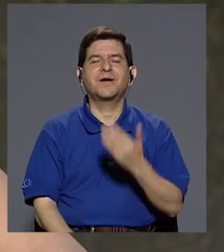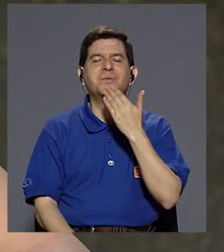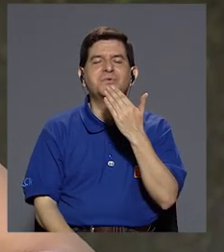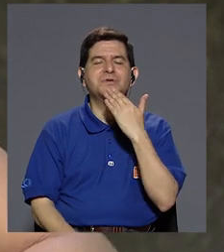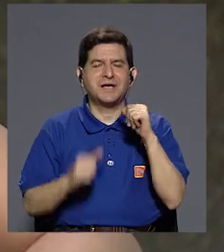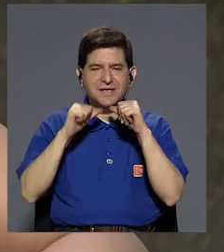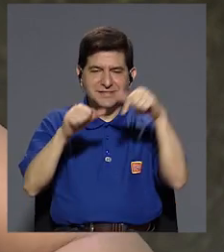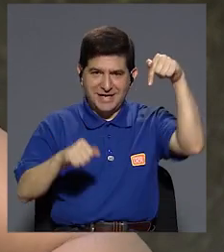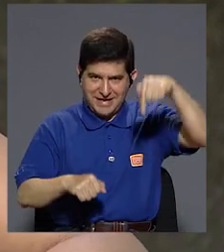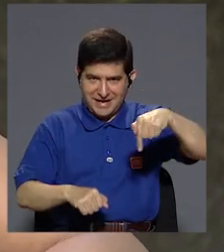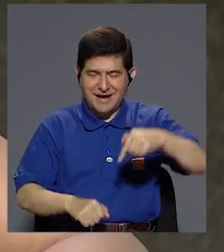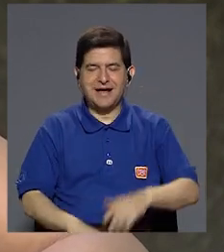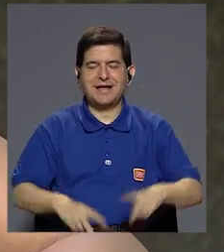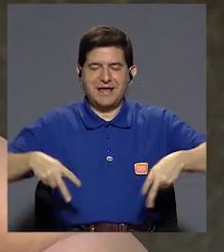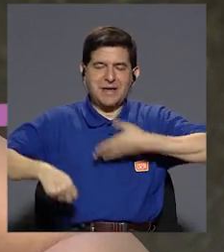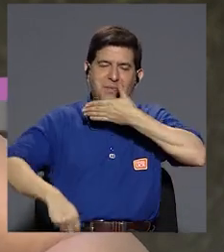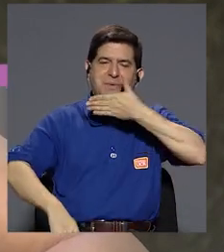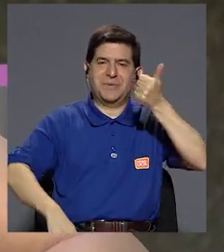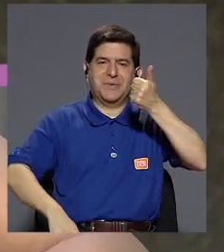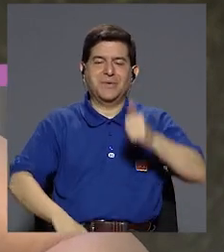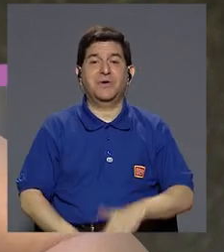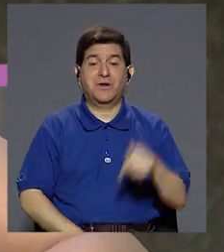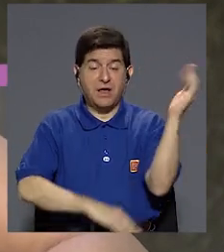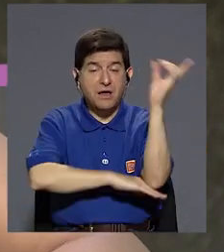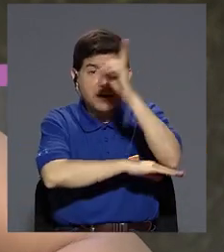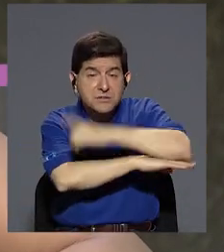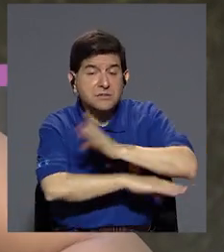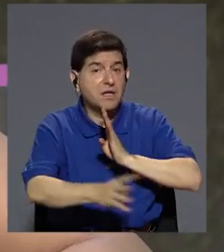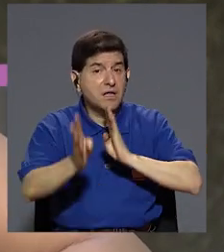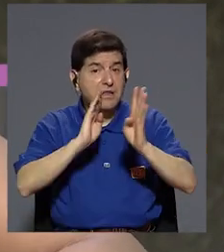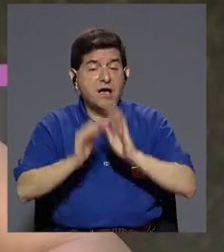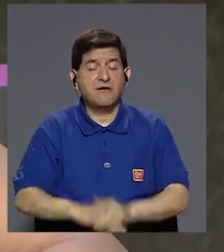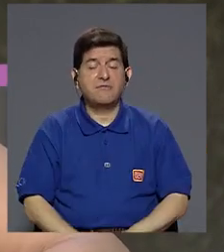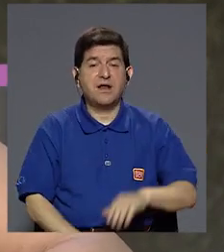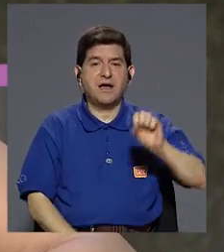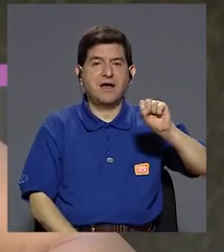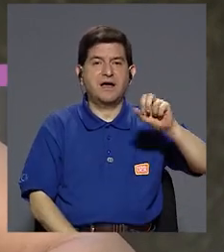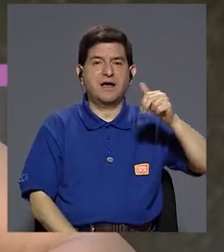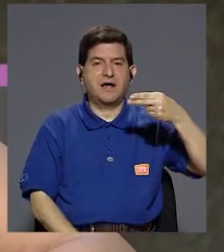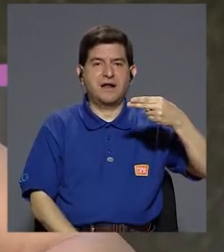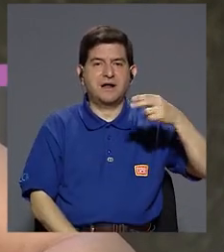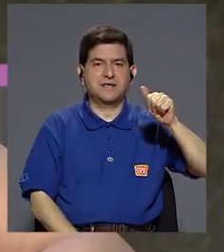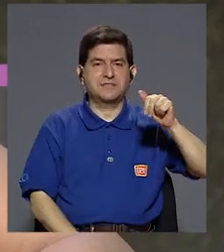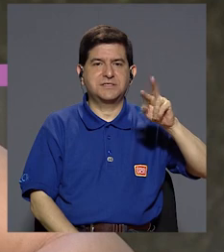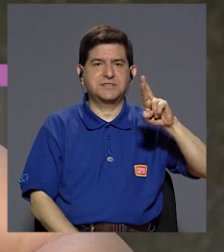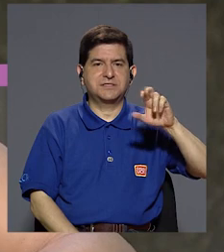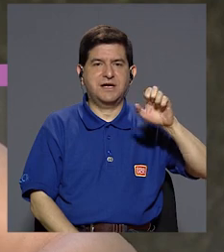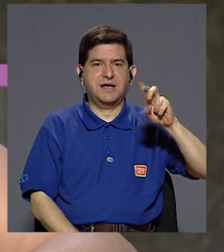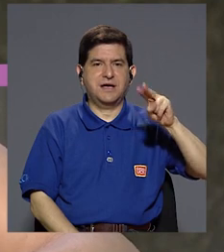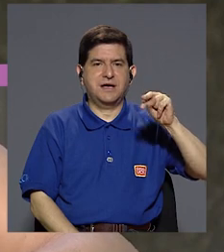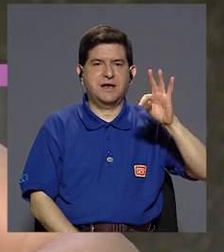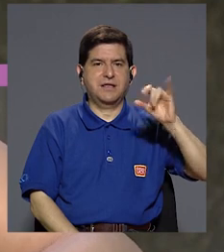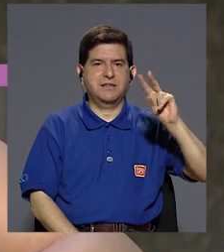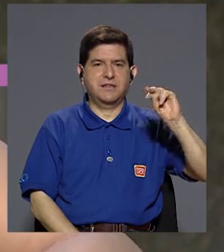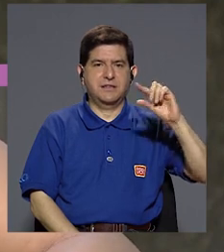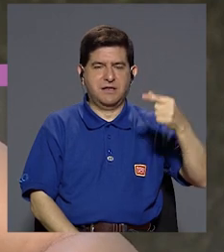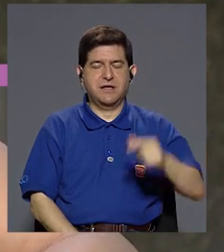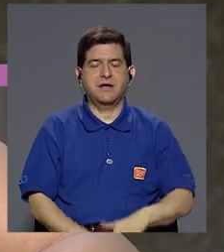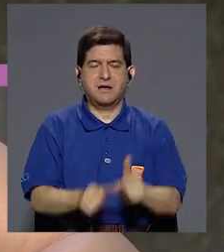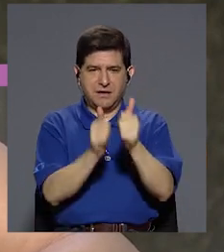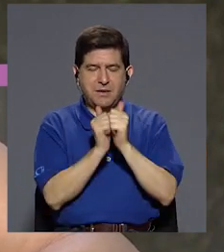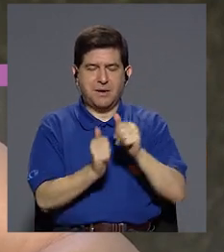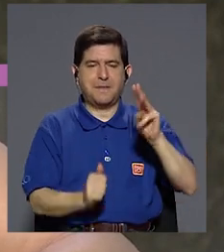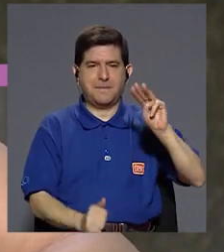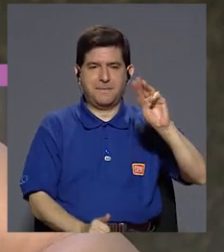Gracias por continuar con nosotros en Vivir Mejor, el día de hoy conversando acerca del Sherentine. Para ello nos acompaña el